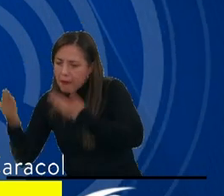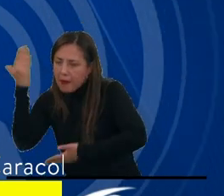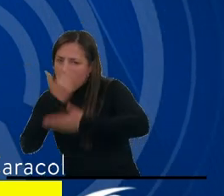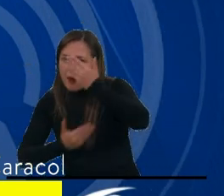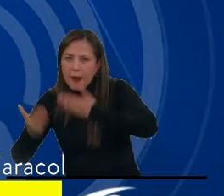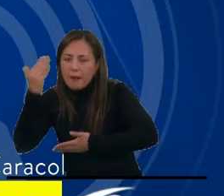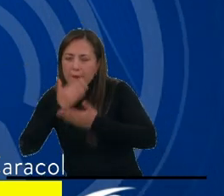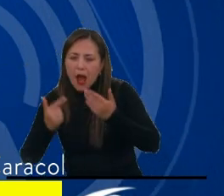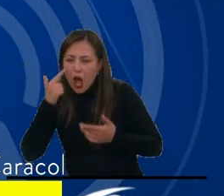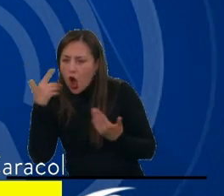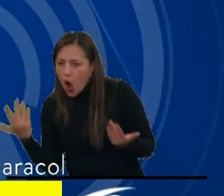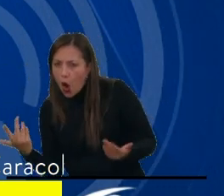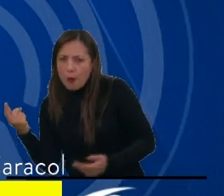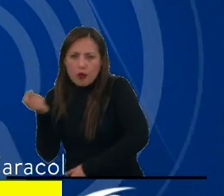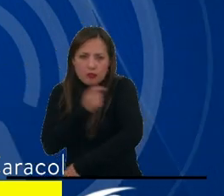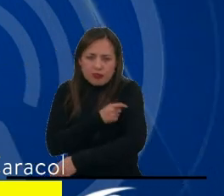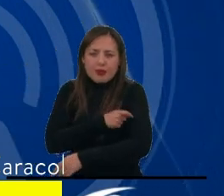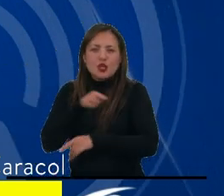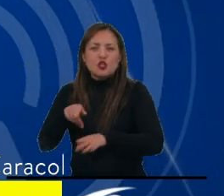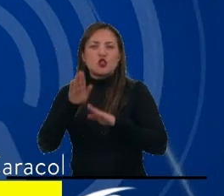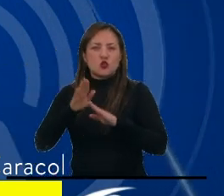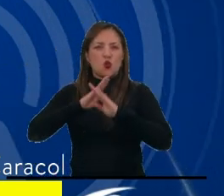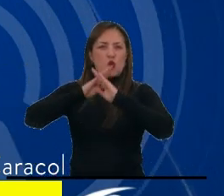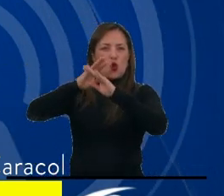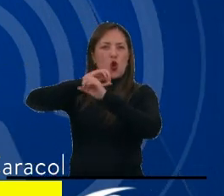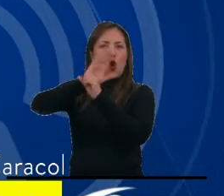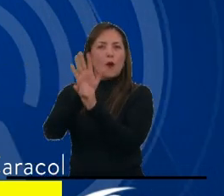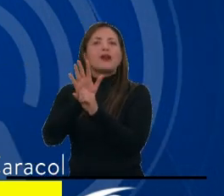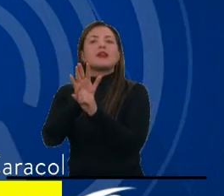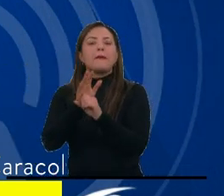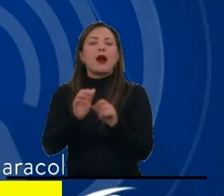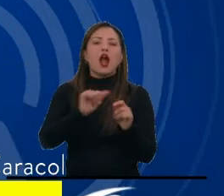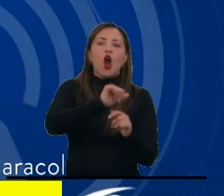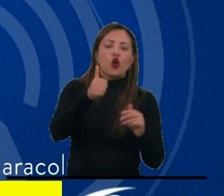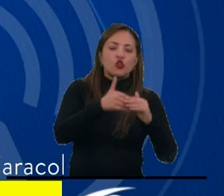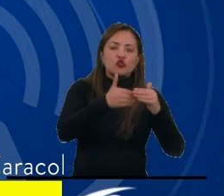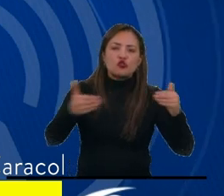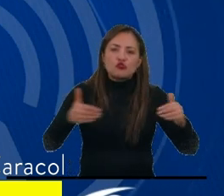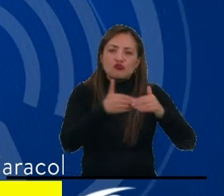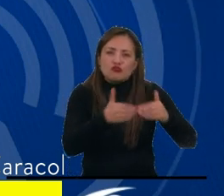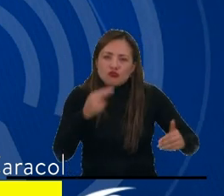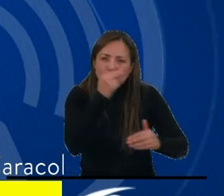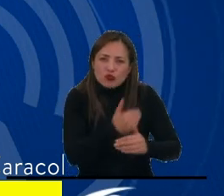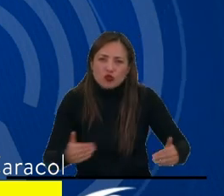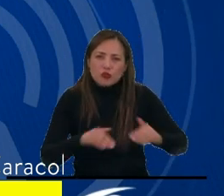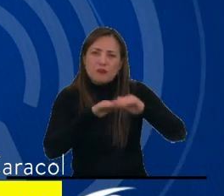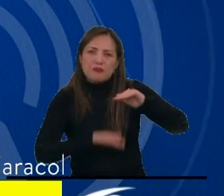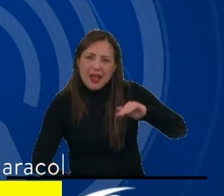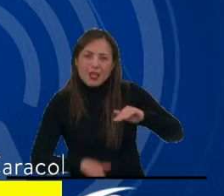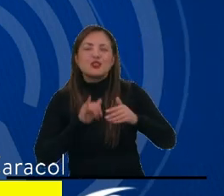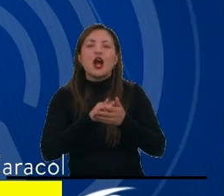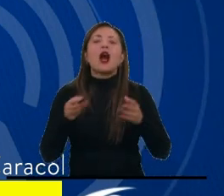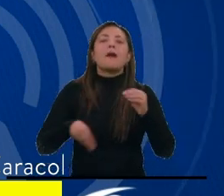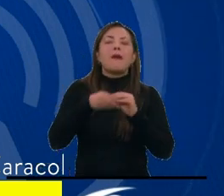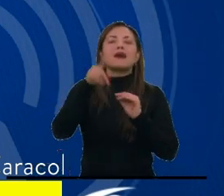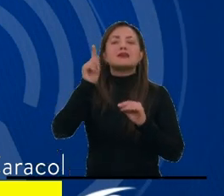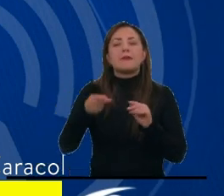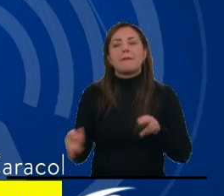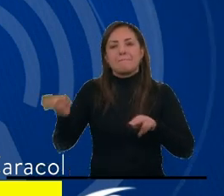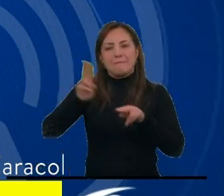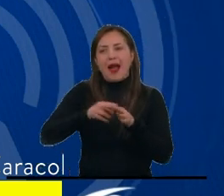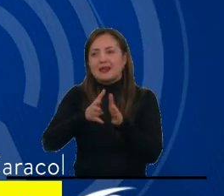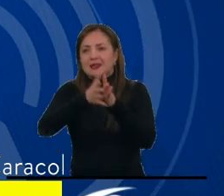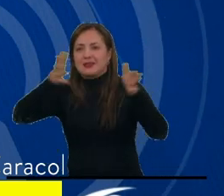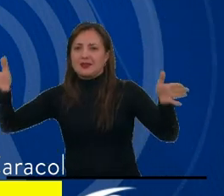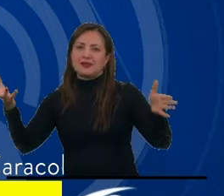de aplicación de biológicos en nuevas edades y la aplicación y la ampliación total de